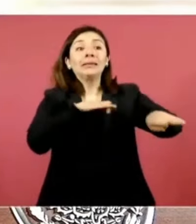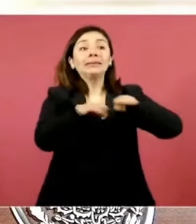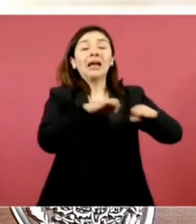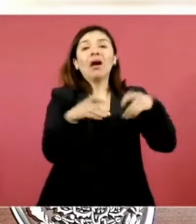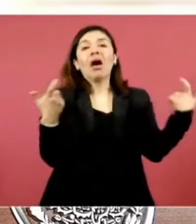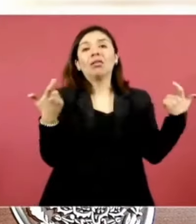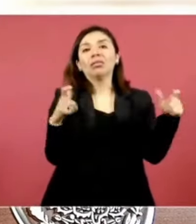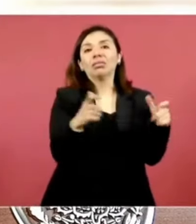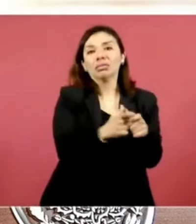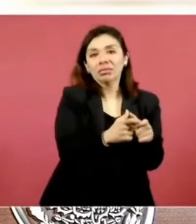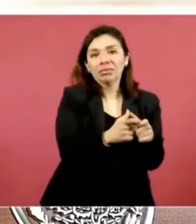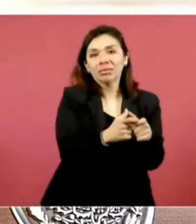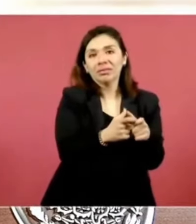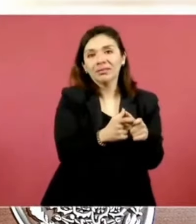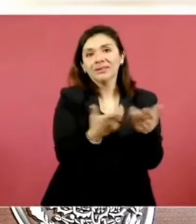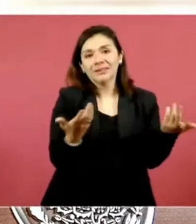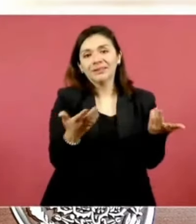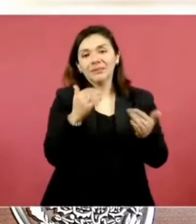que bajan